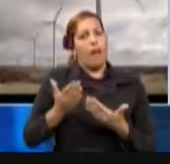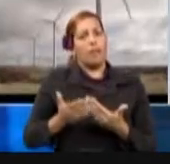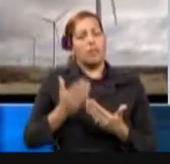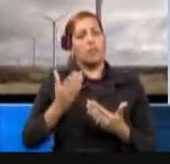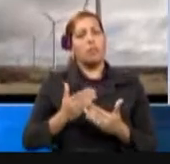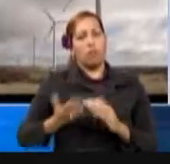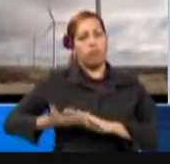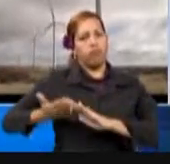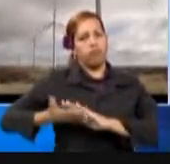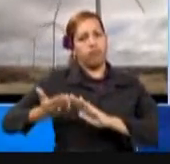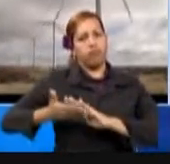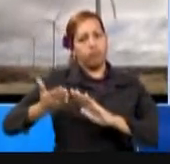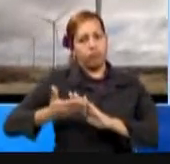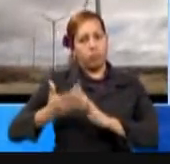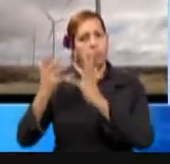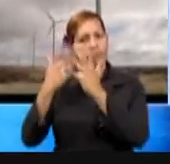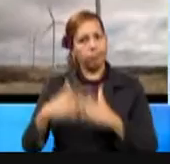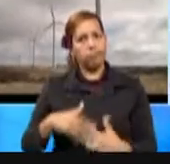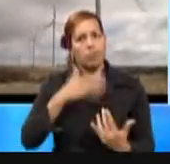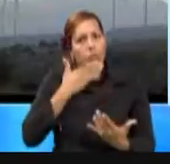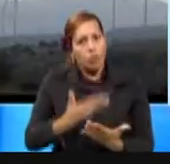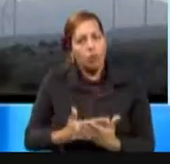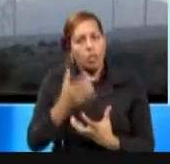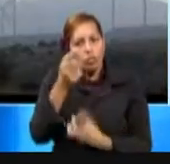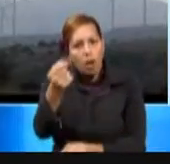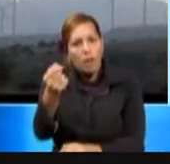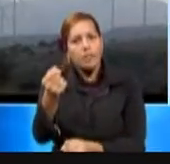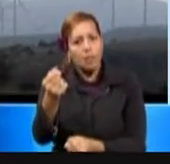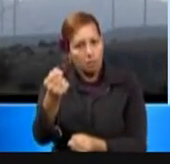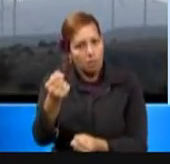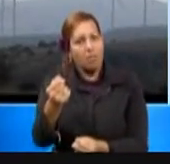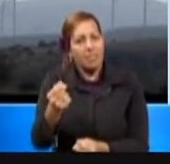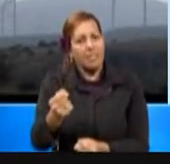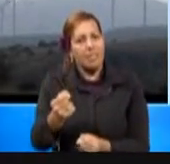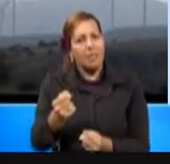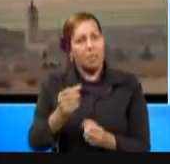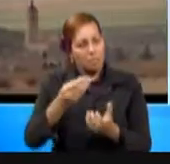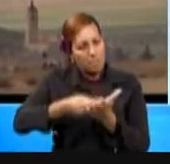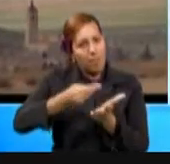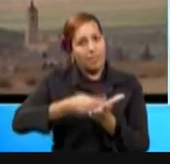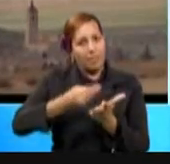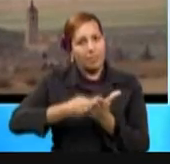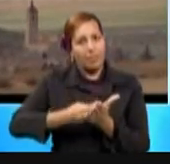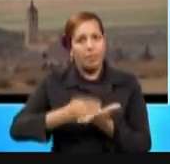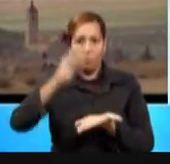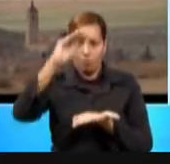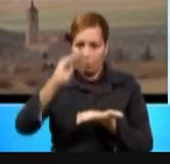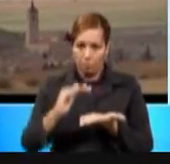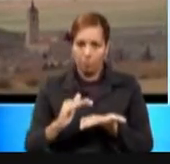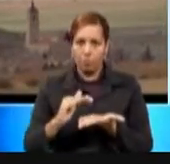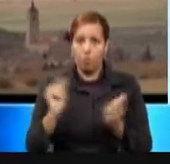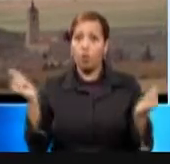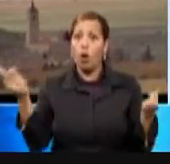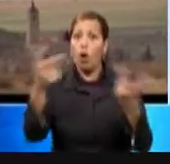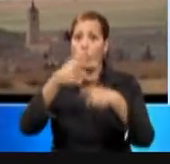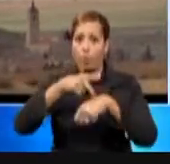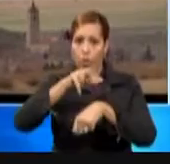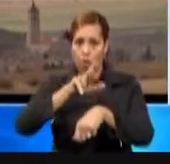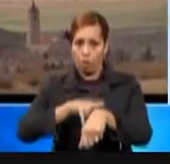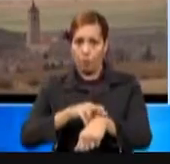sustentable, eficiente, confiable y a precios razonables a través de todo Puerto Rico.